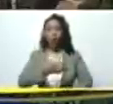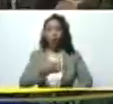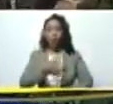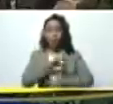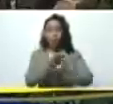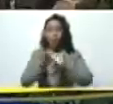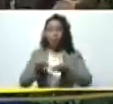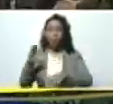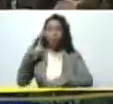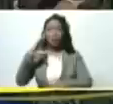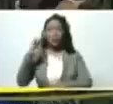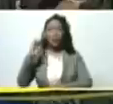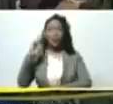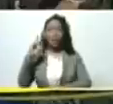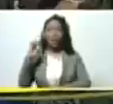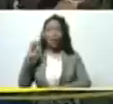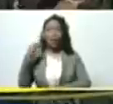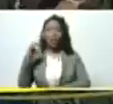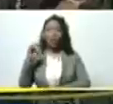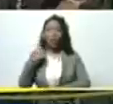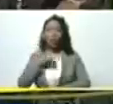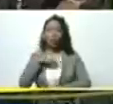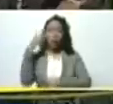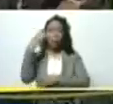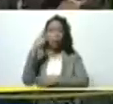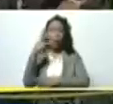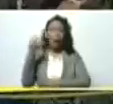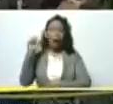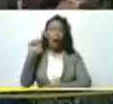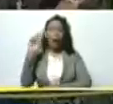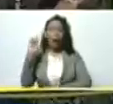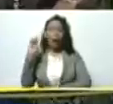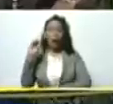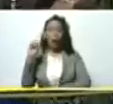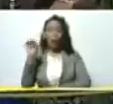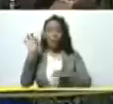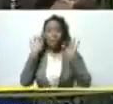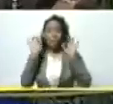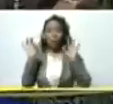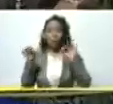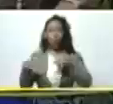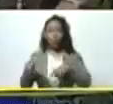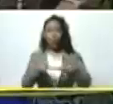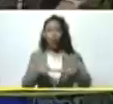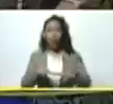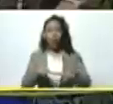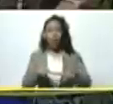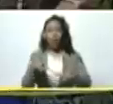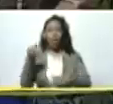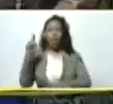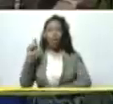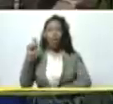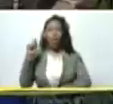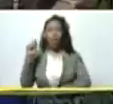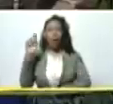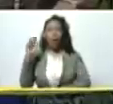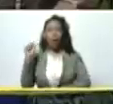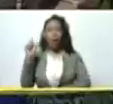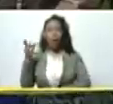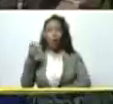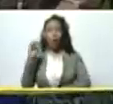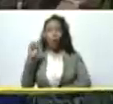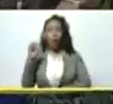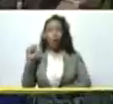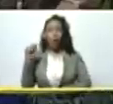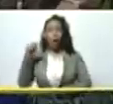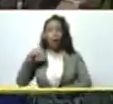sedeño aquí estamos en la parroquia Areo específicamente en el sector Tarragona un sector con una dinámica